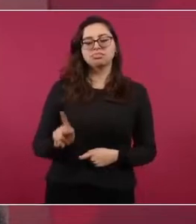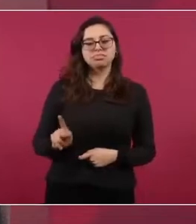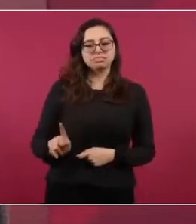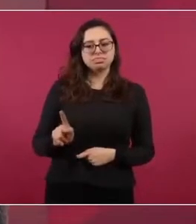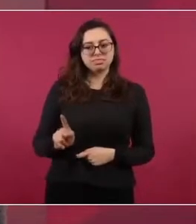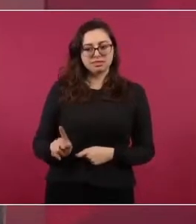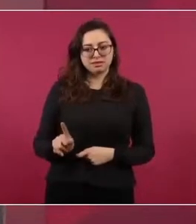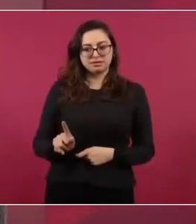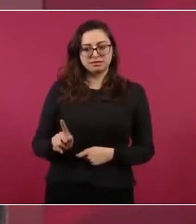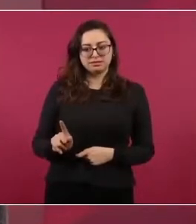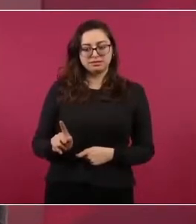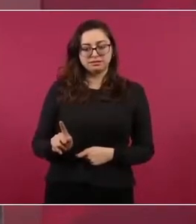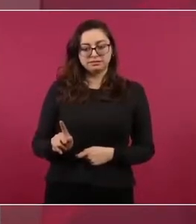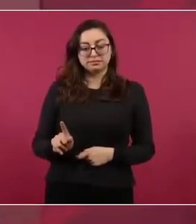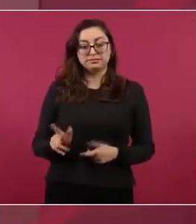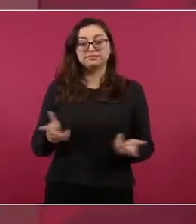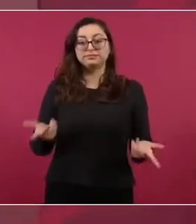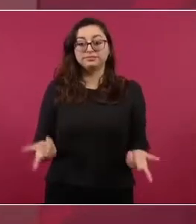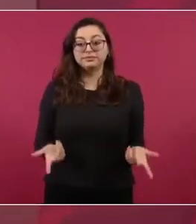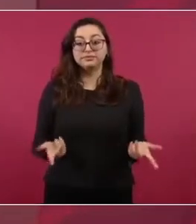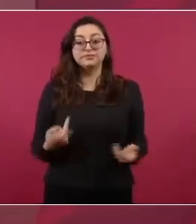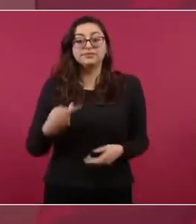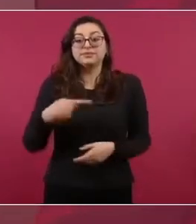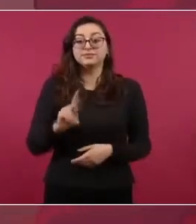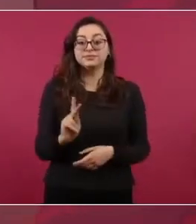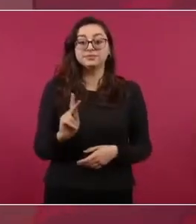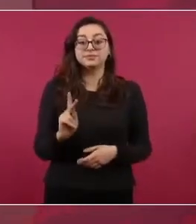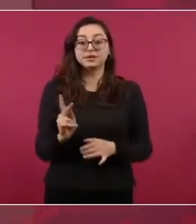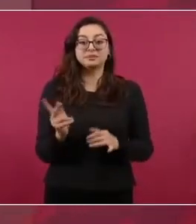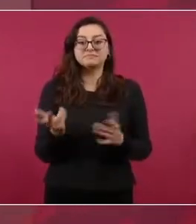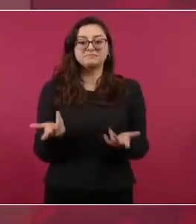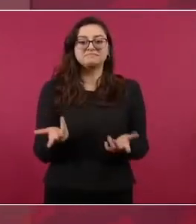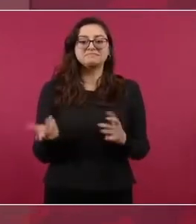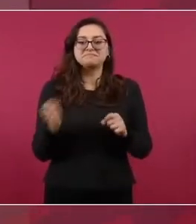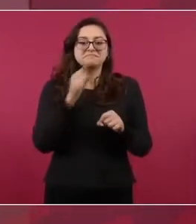la verdad que en México